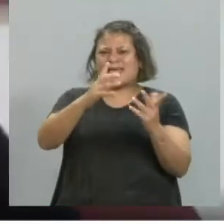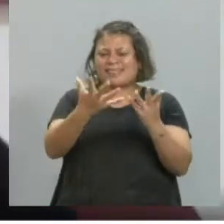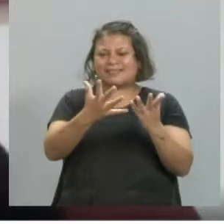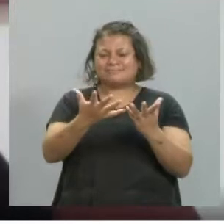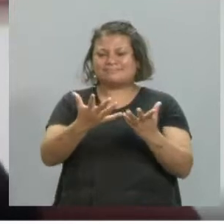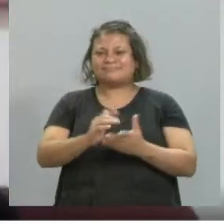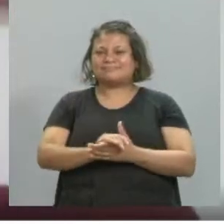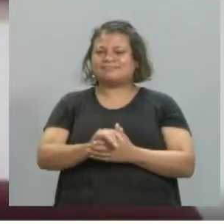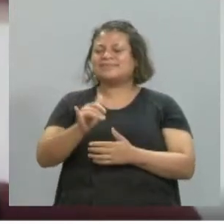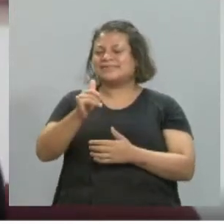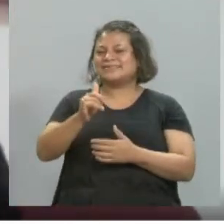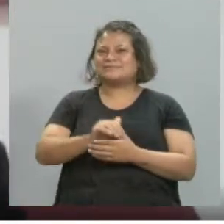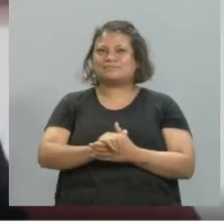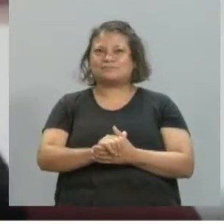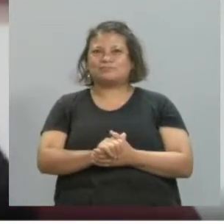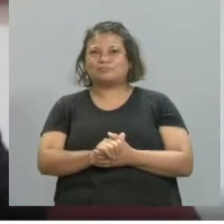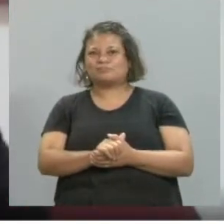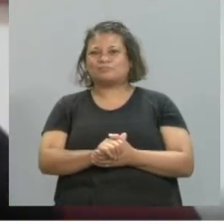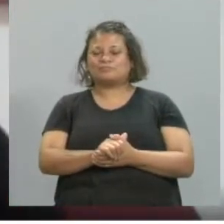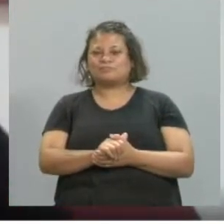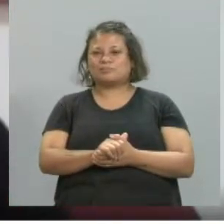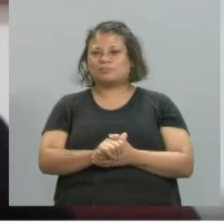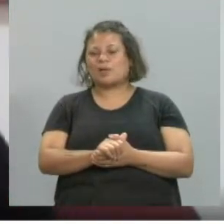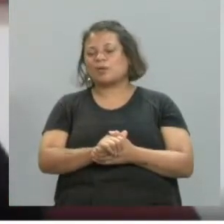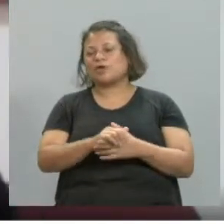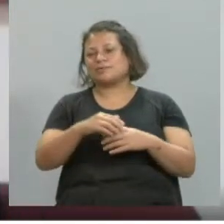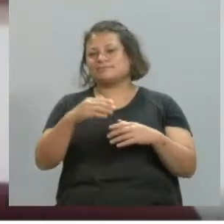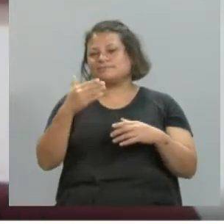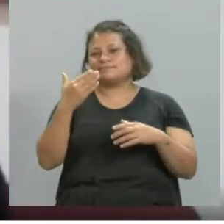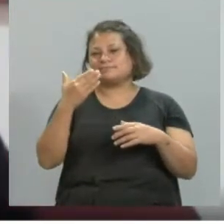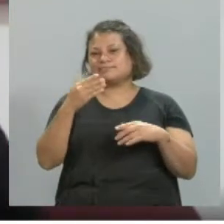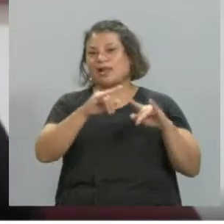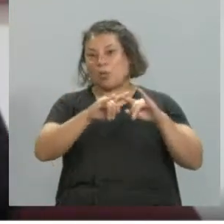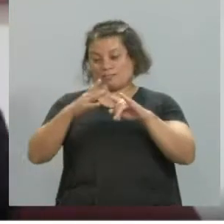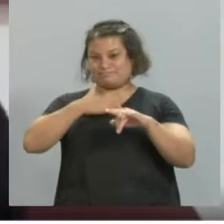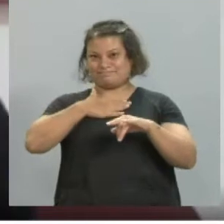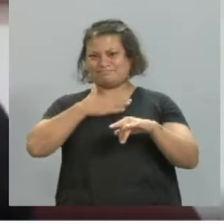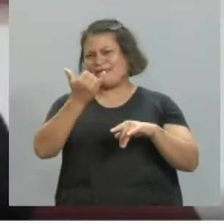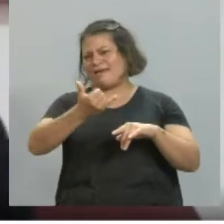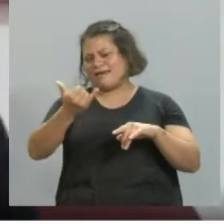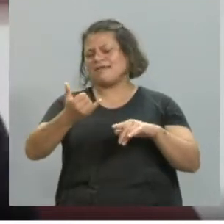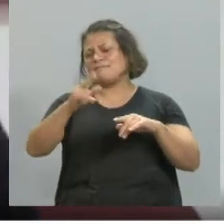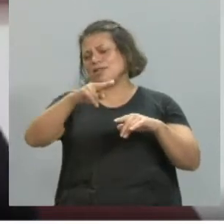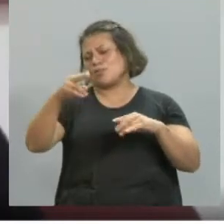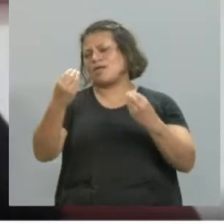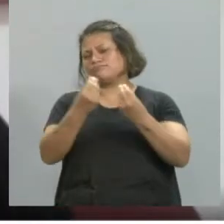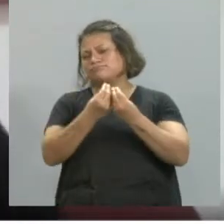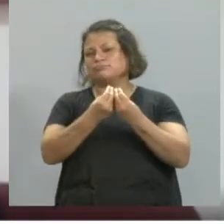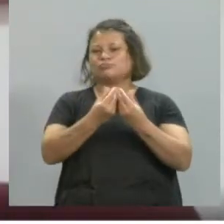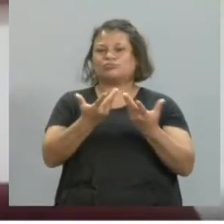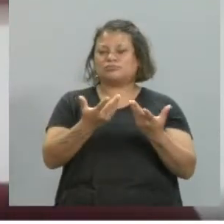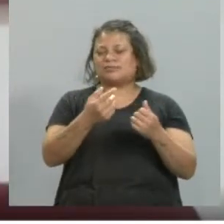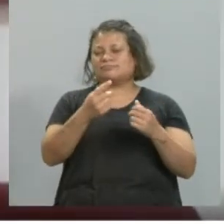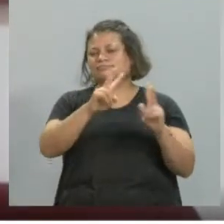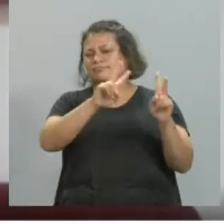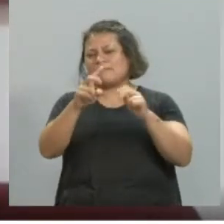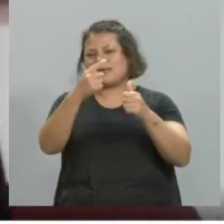Sí, bueno, no sé, hay muchas series en mi sitio web, hay algunas más abstractas, otras más figurativas, otras